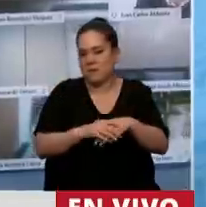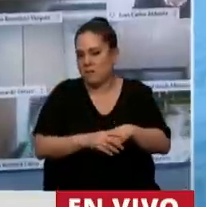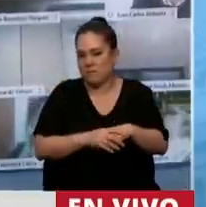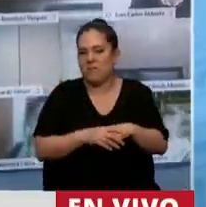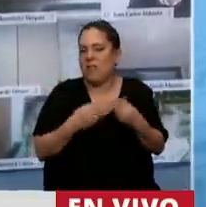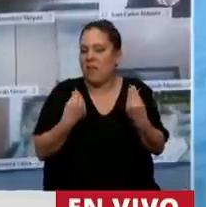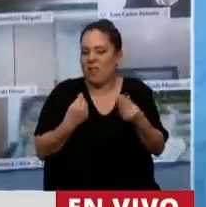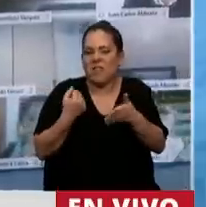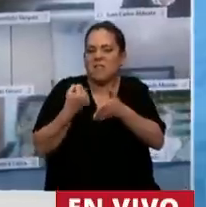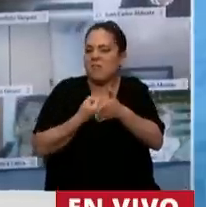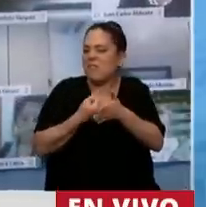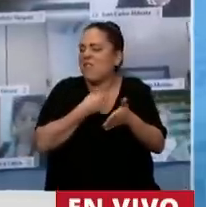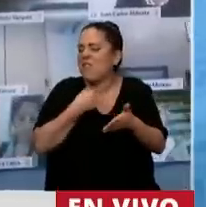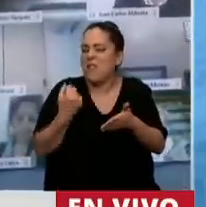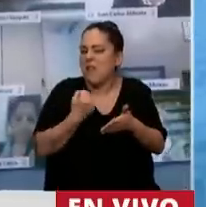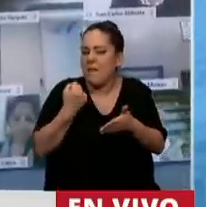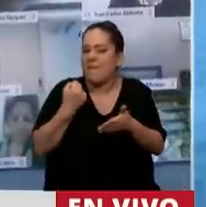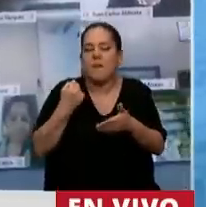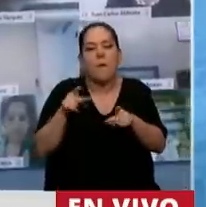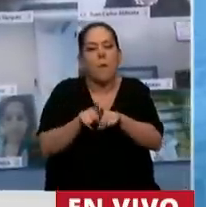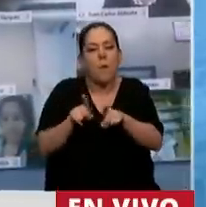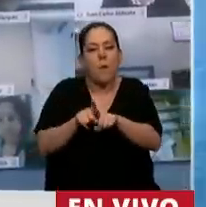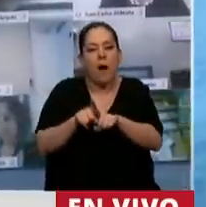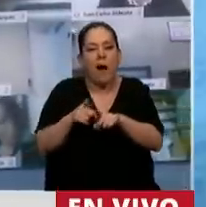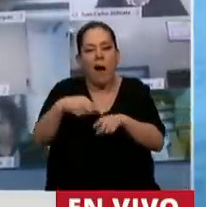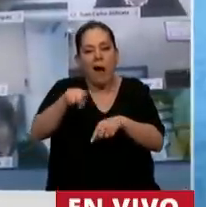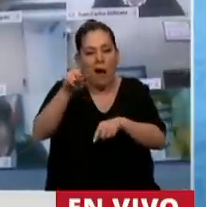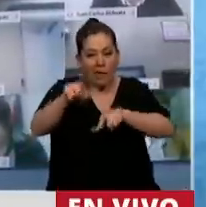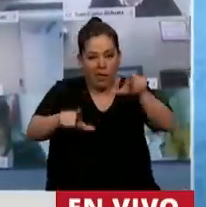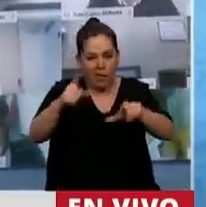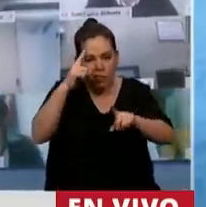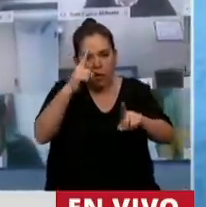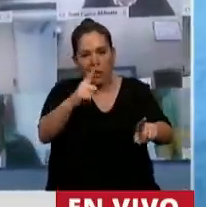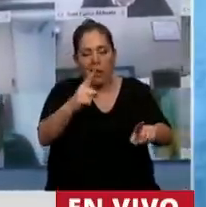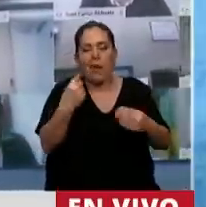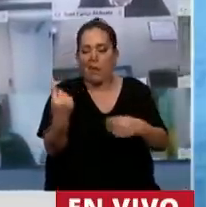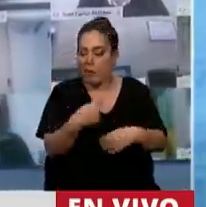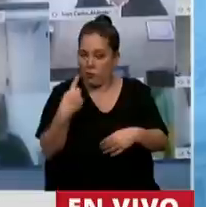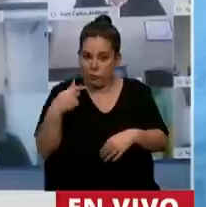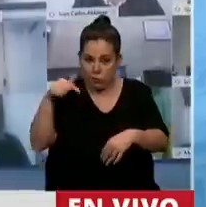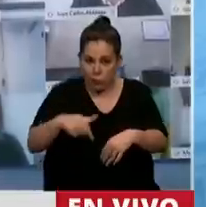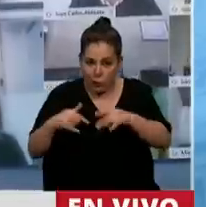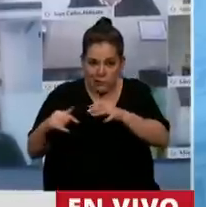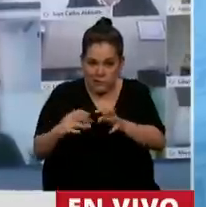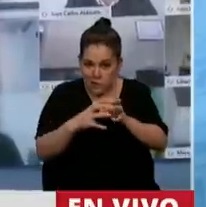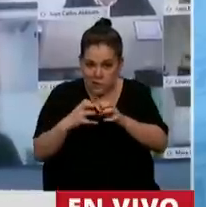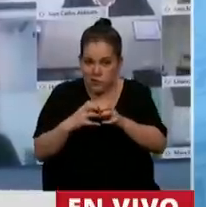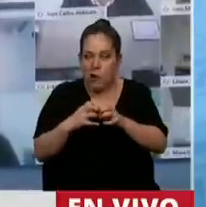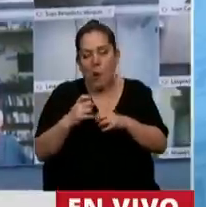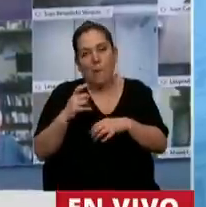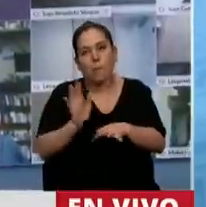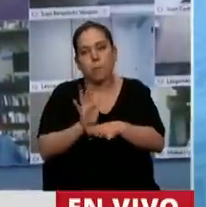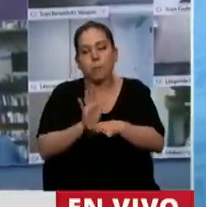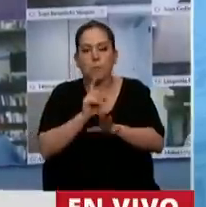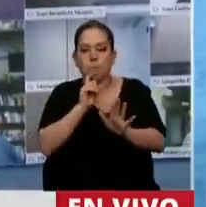crear la idea de que esta sesión en la que estamos nosotros no tiene legalidad.